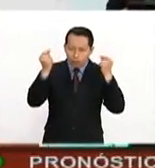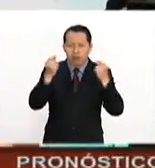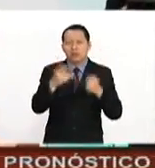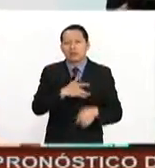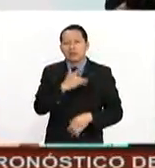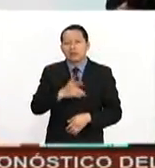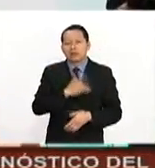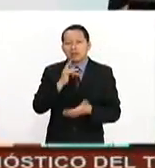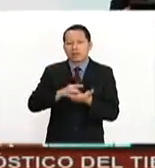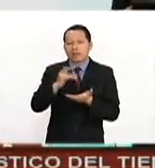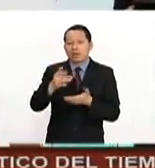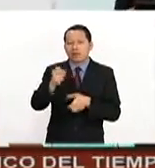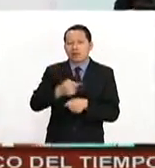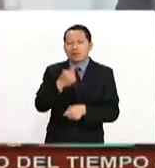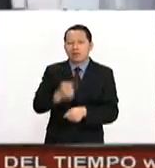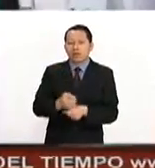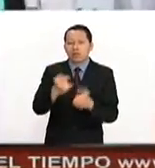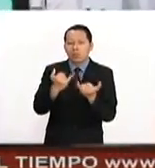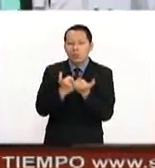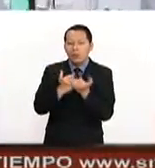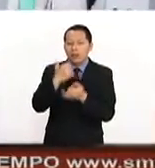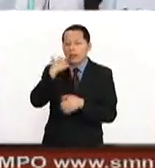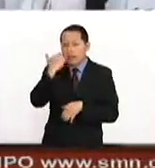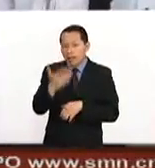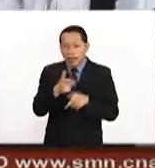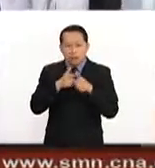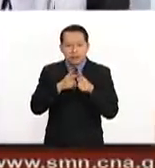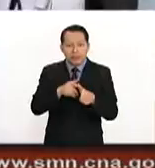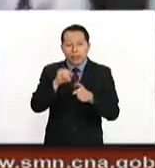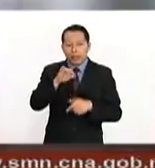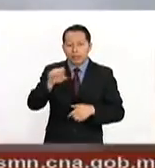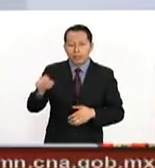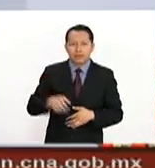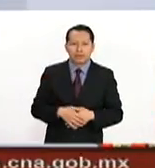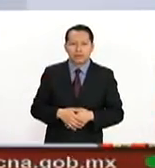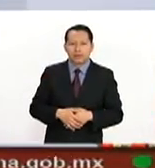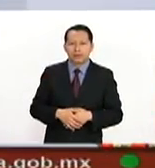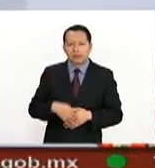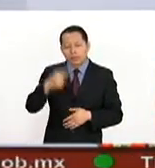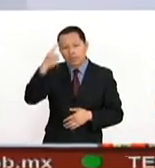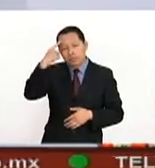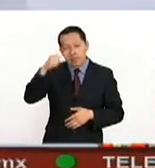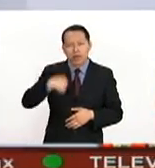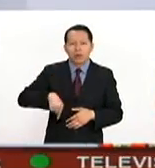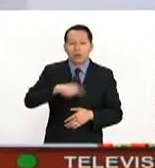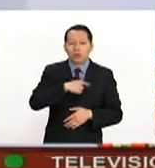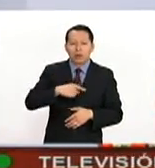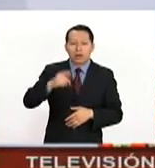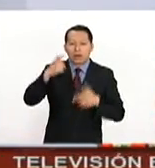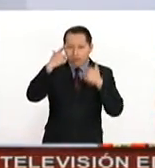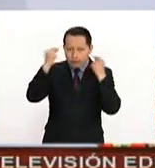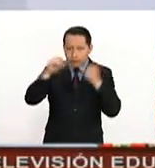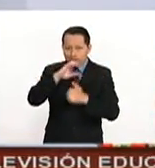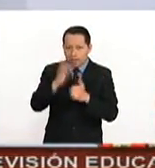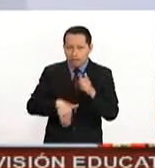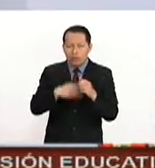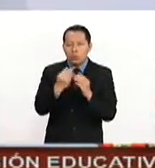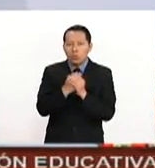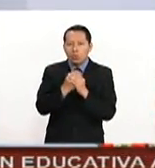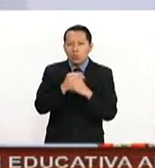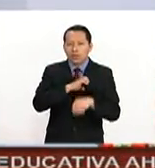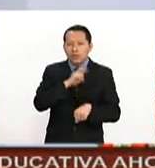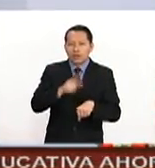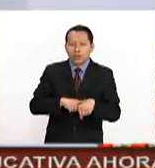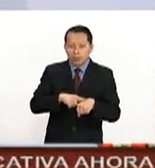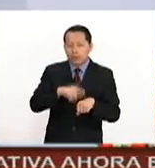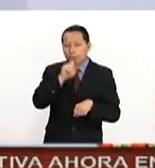esta oportunidad y muchos buscarán continuar en los pasillos del IMSS. Para nosotros que finalizamos los cursos de especialización